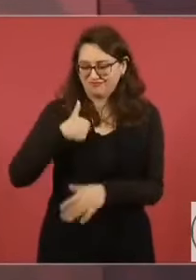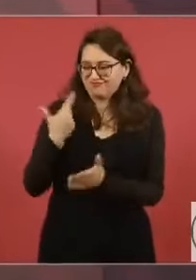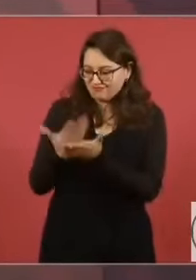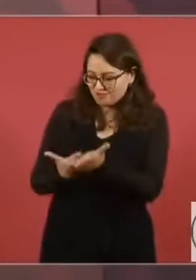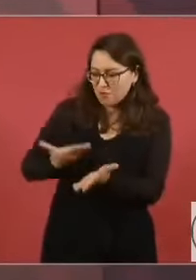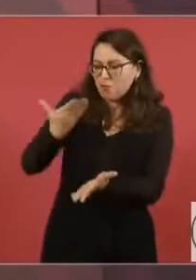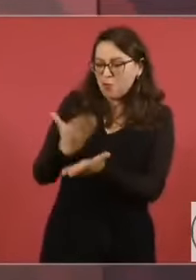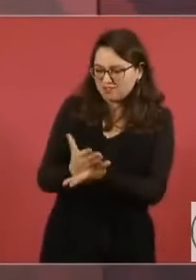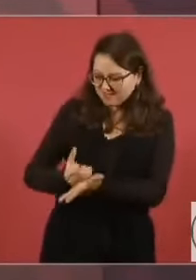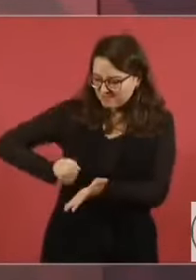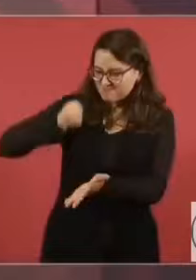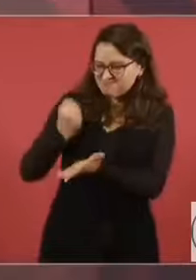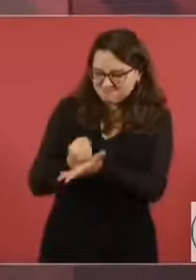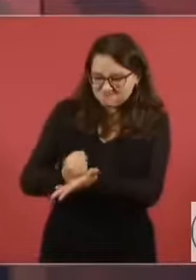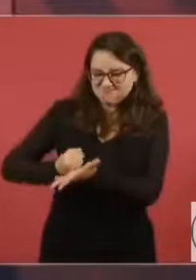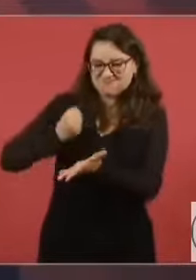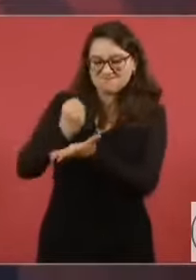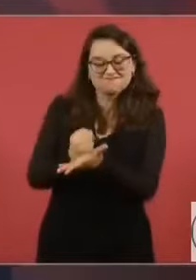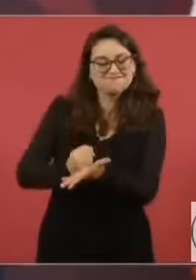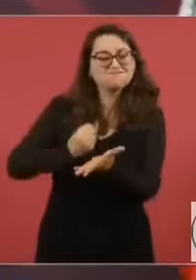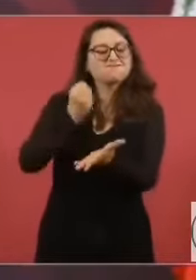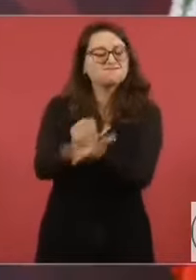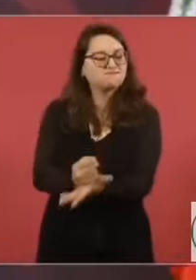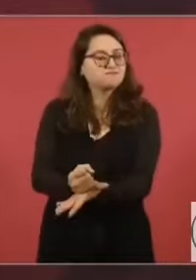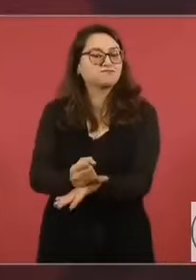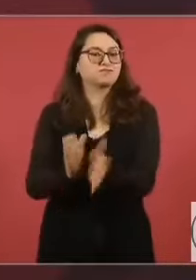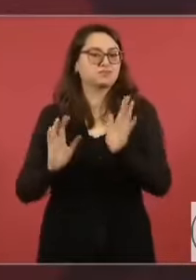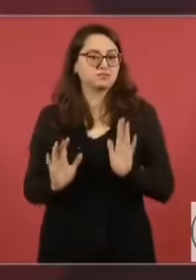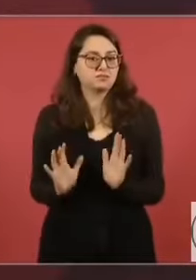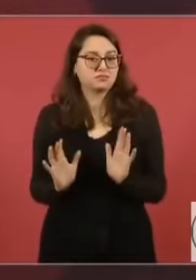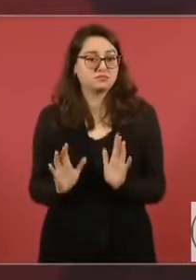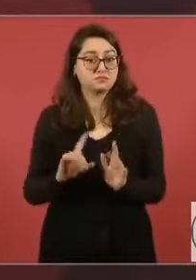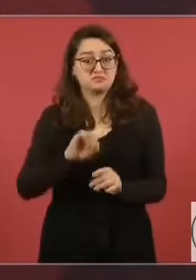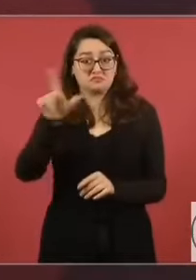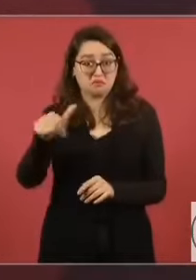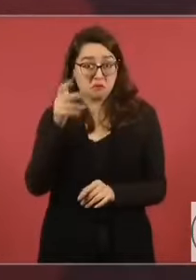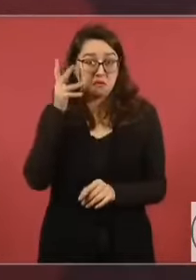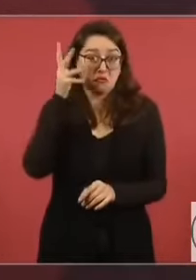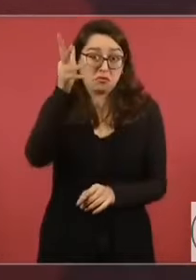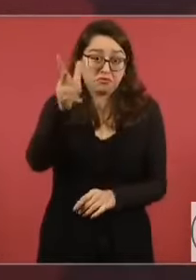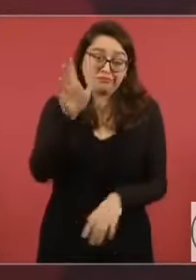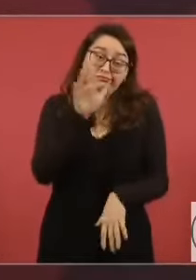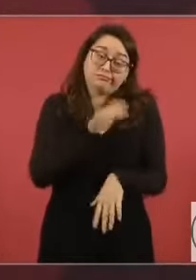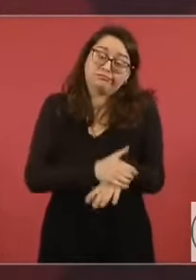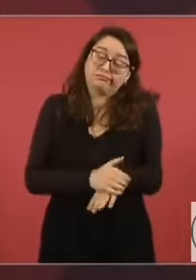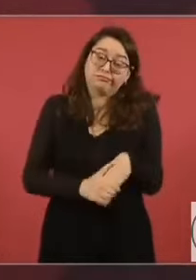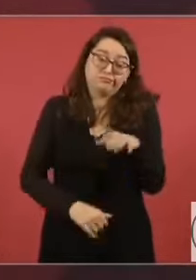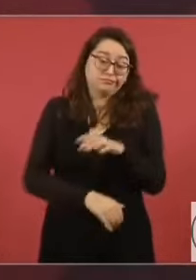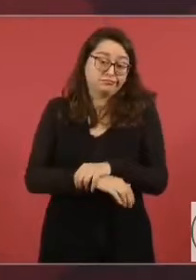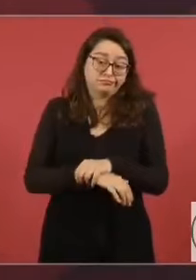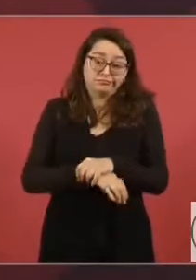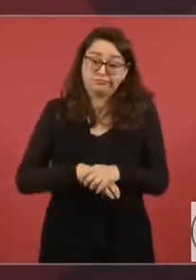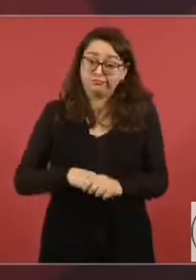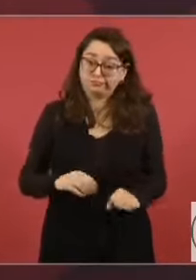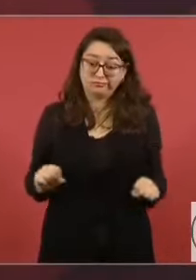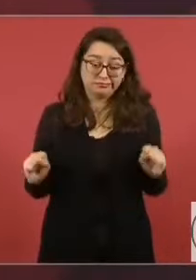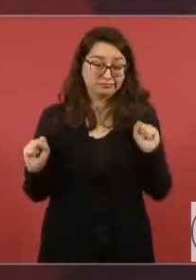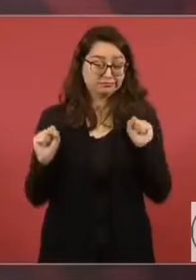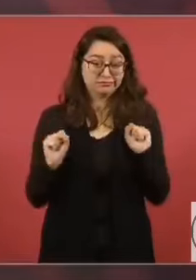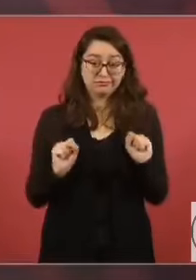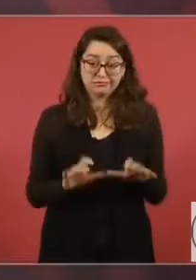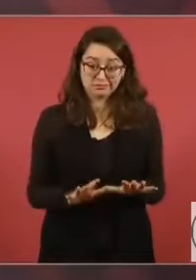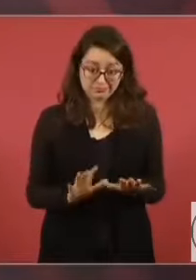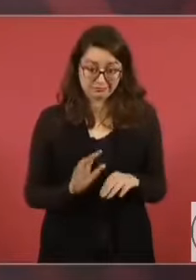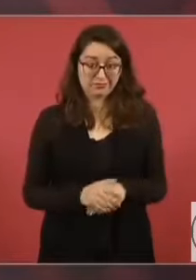que no quede ninguna duda. Lo mismo en el caso de la austeridad republicana.